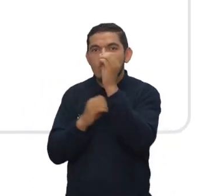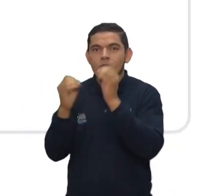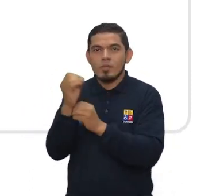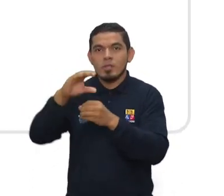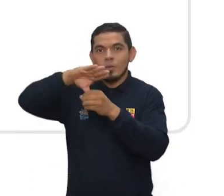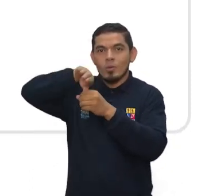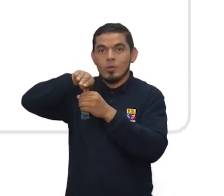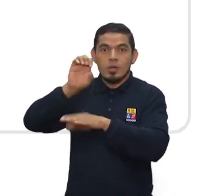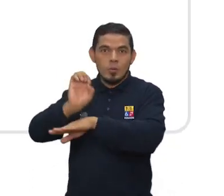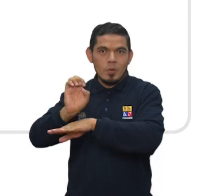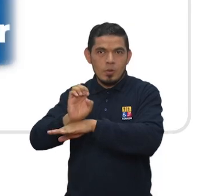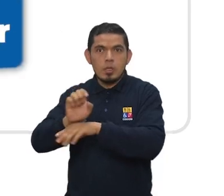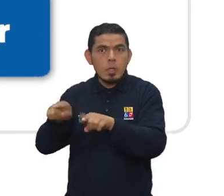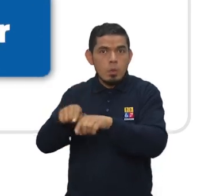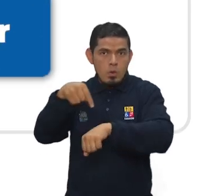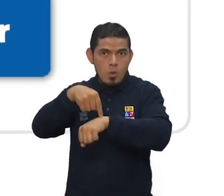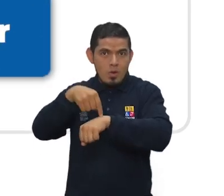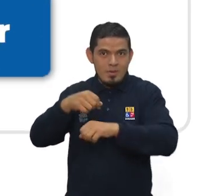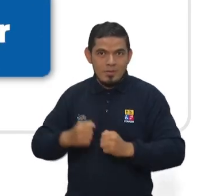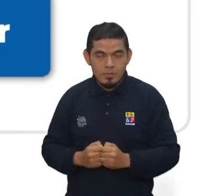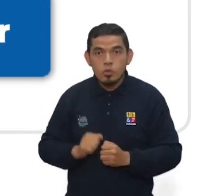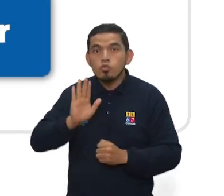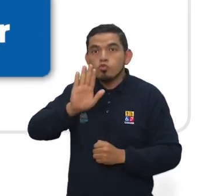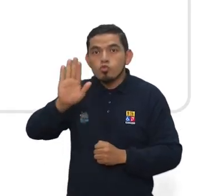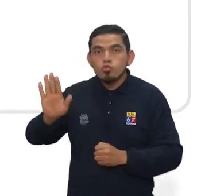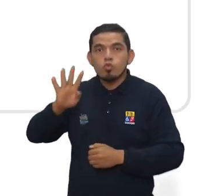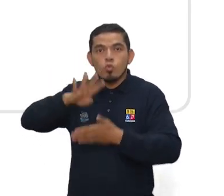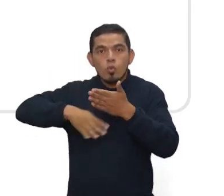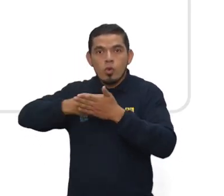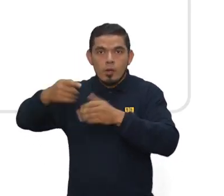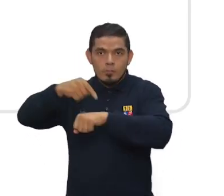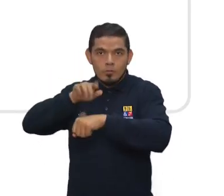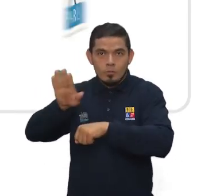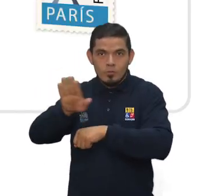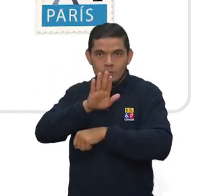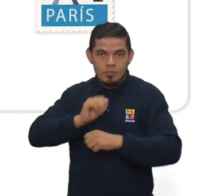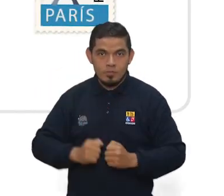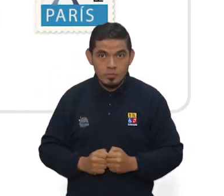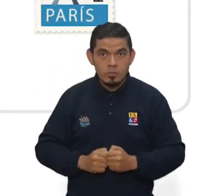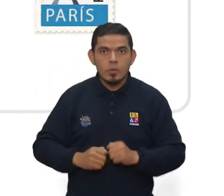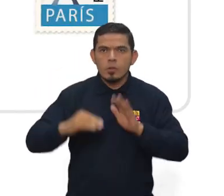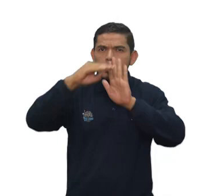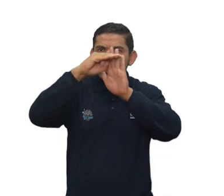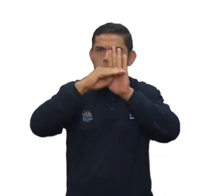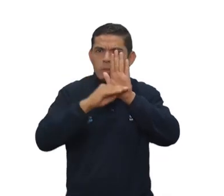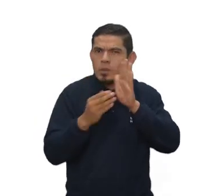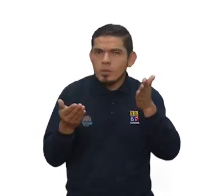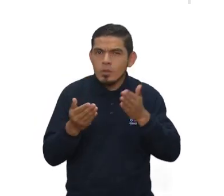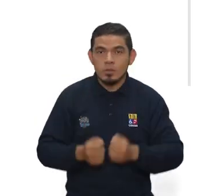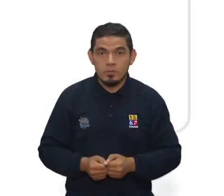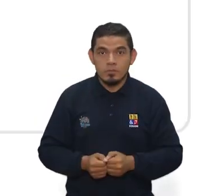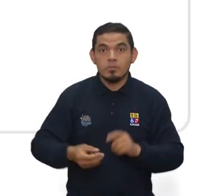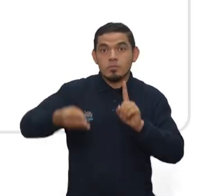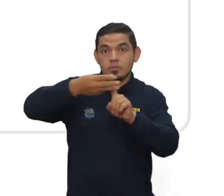las postulaciones se podrán presentar en las oficinas consulares del Ecuador en el mismo tiempo de acuerdo con el uso horario correspondiente. El